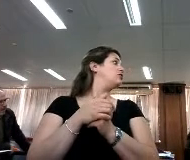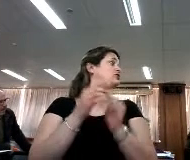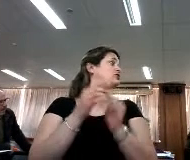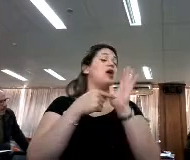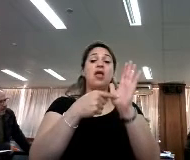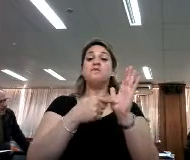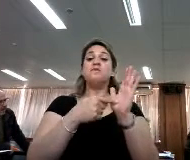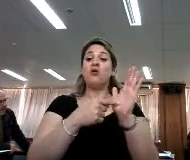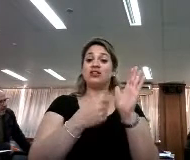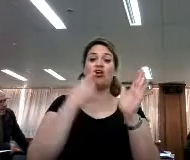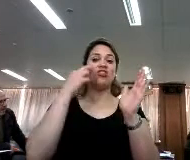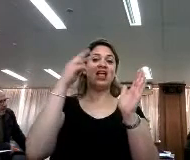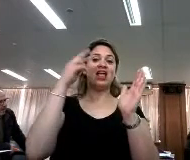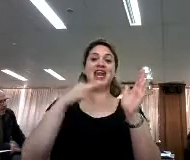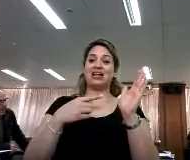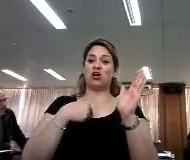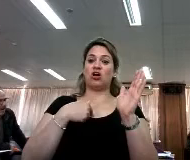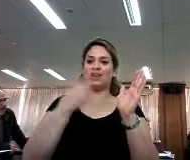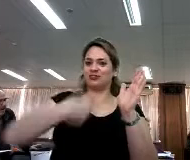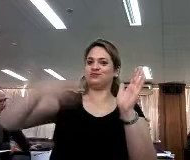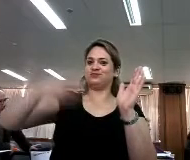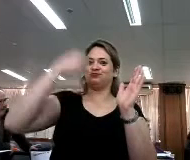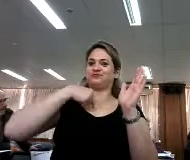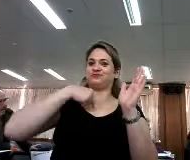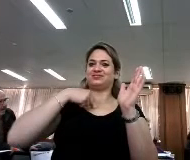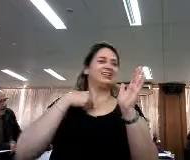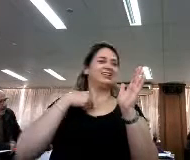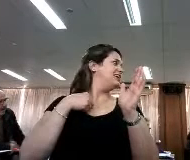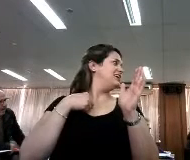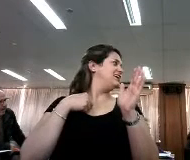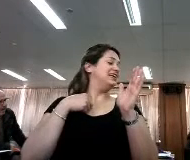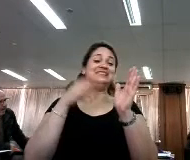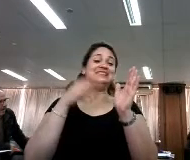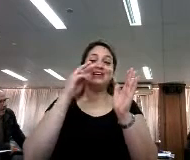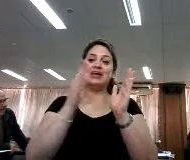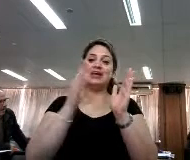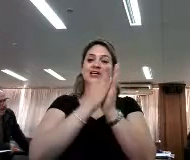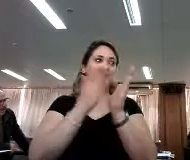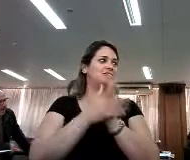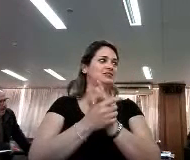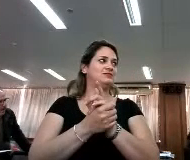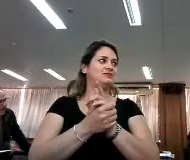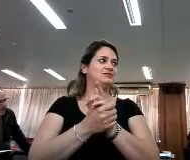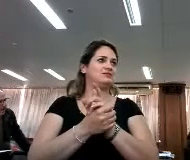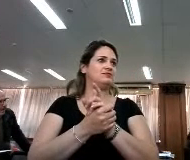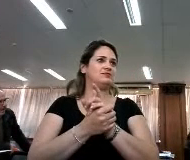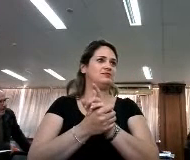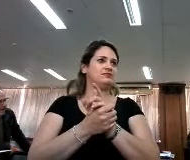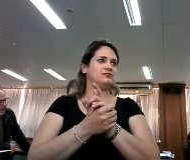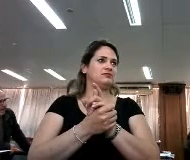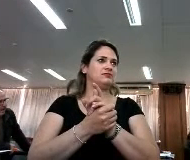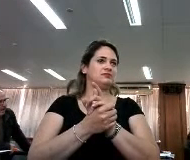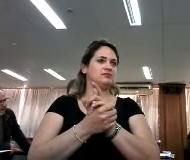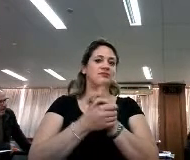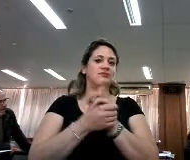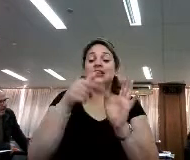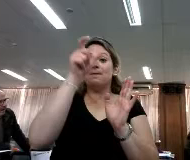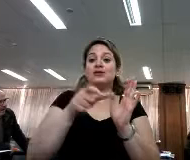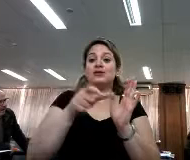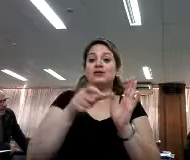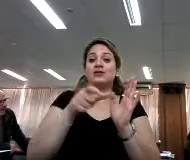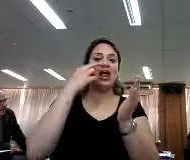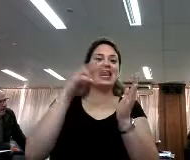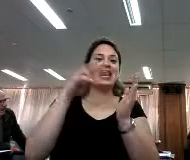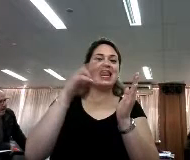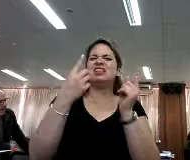del lector, el manifiesto del lector es de Grant Schneider, que dice todo lo que le puede gustar a un lector y que es diferente